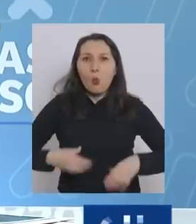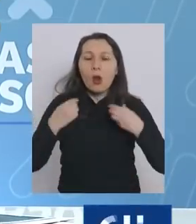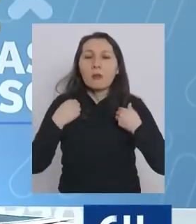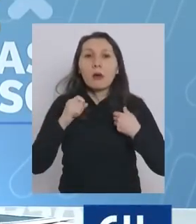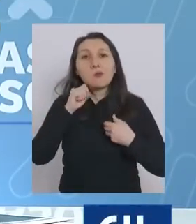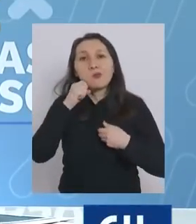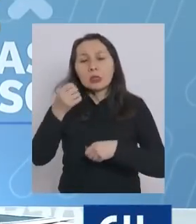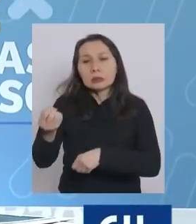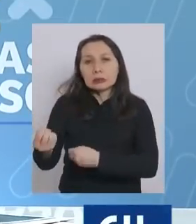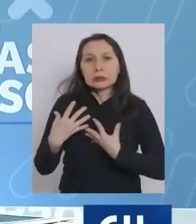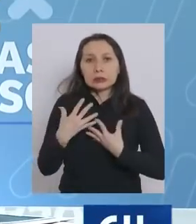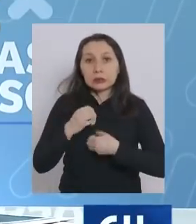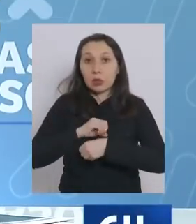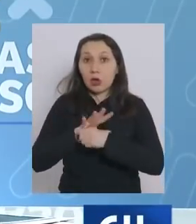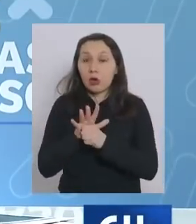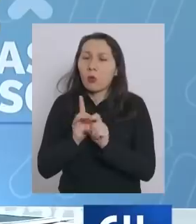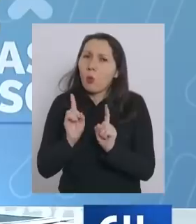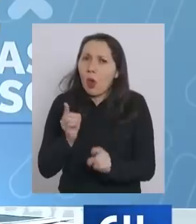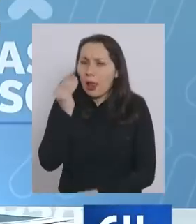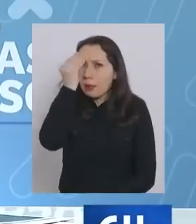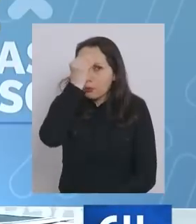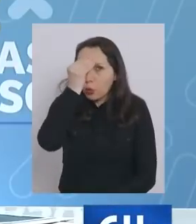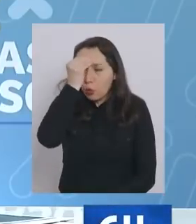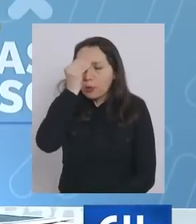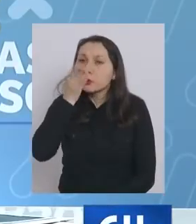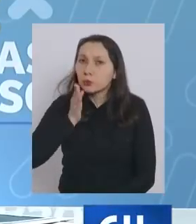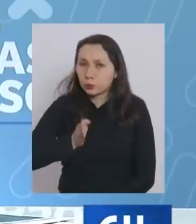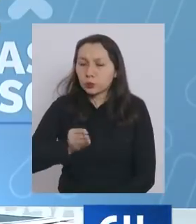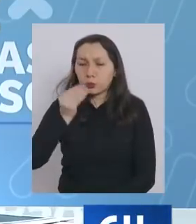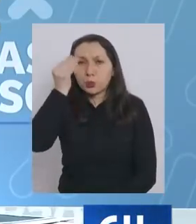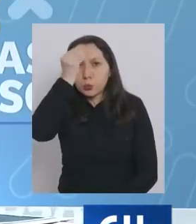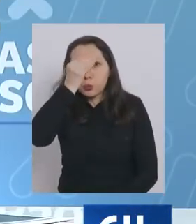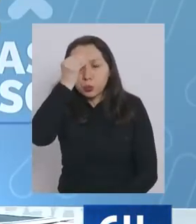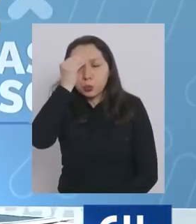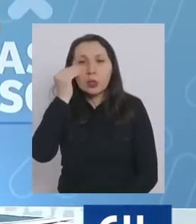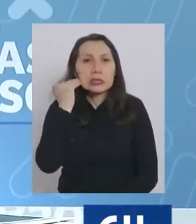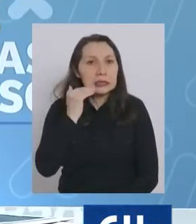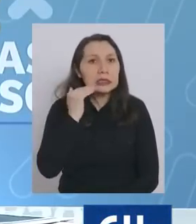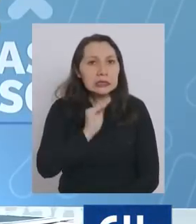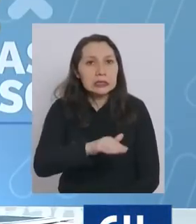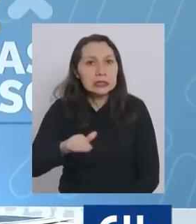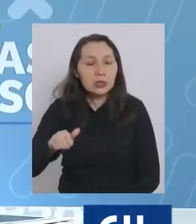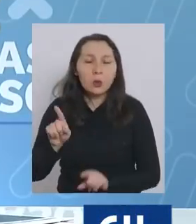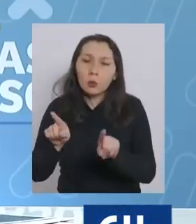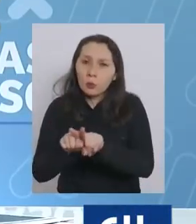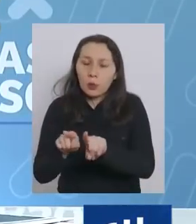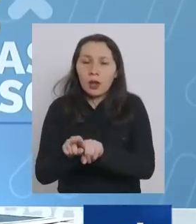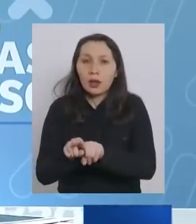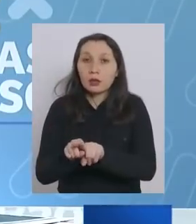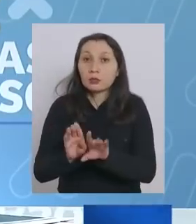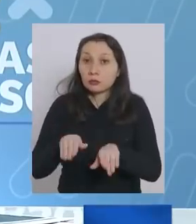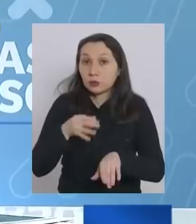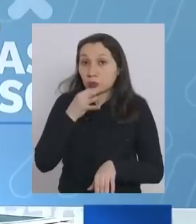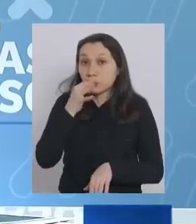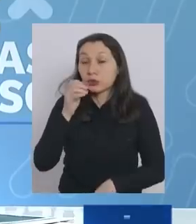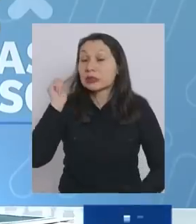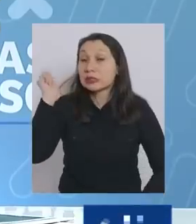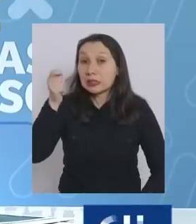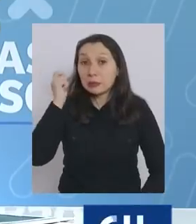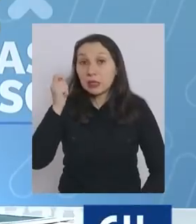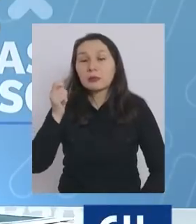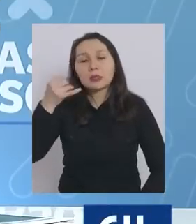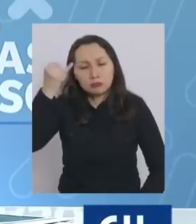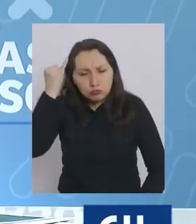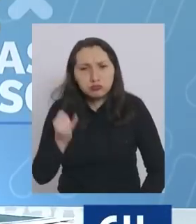al estar infectados con este virus así que estamos preocupados y seguimos preocupados por ellos y como le digo en septiembre